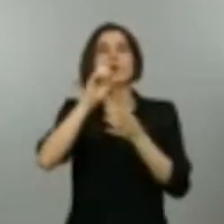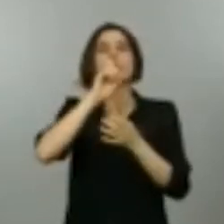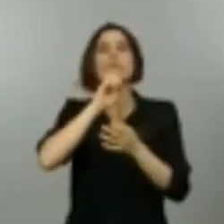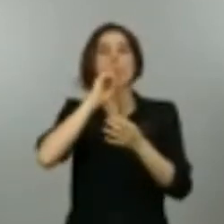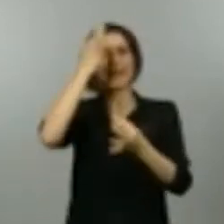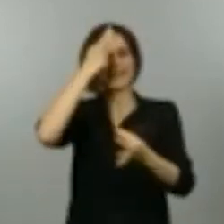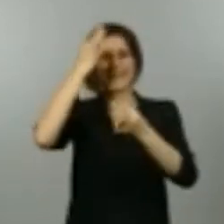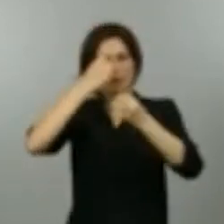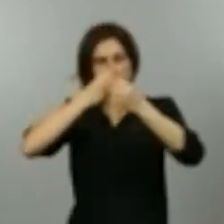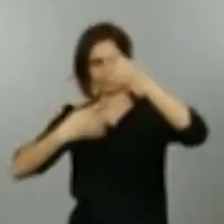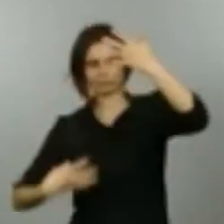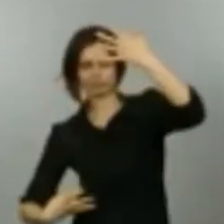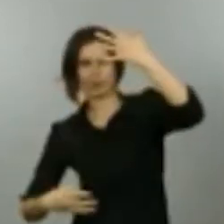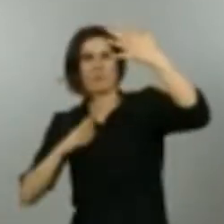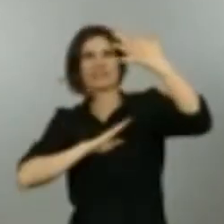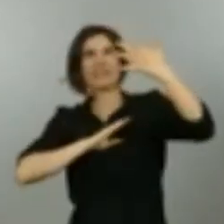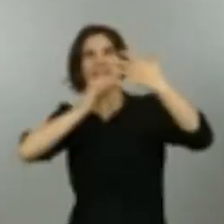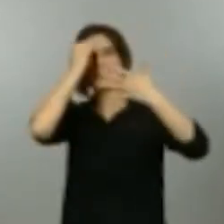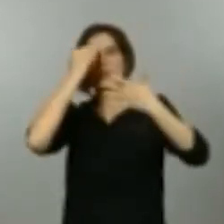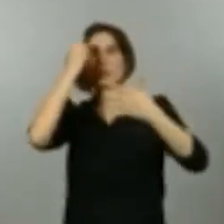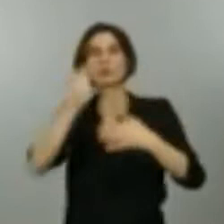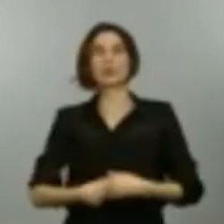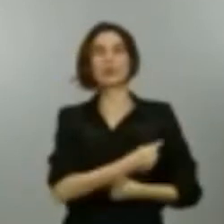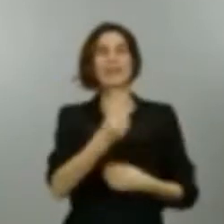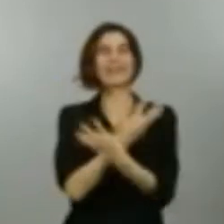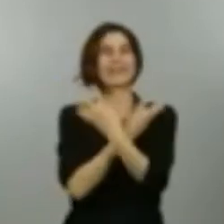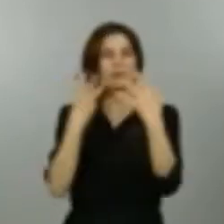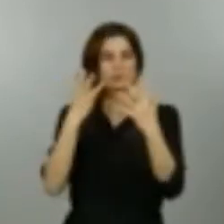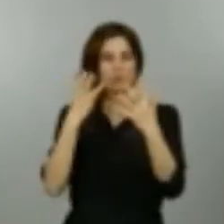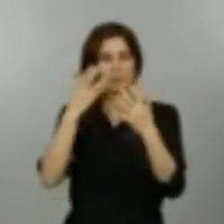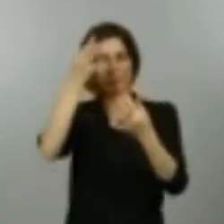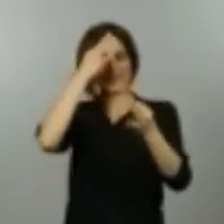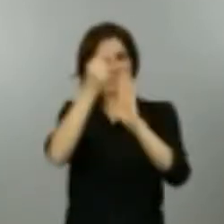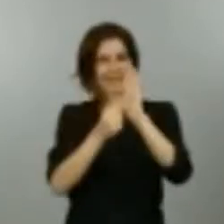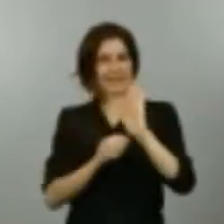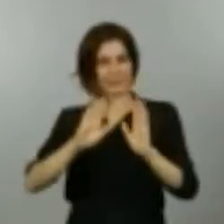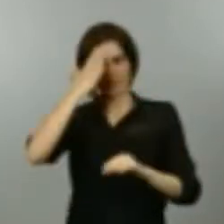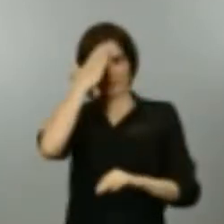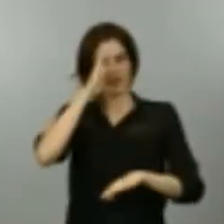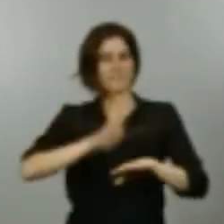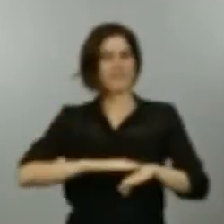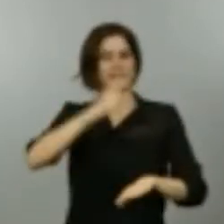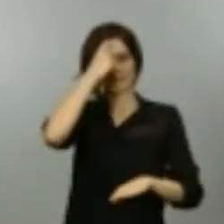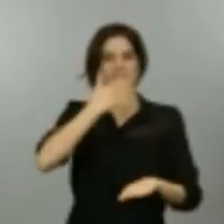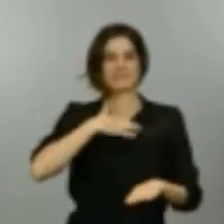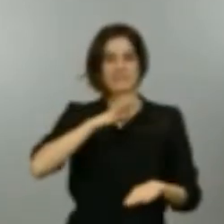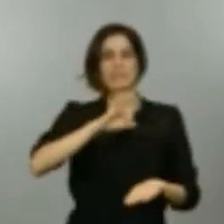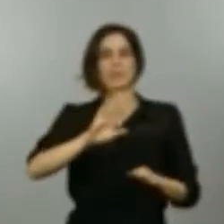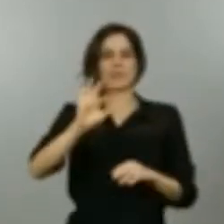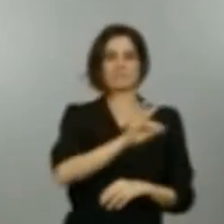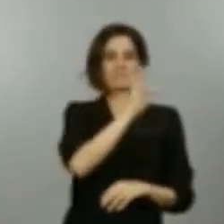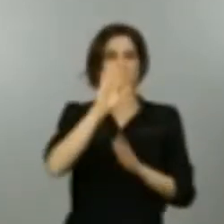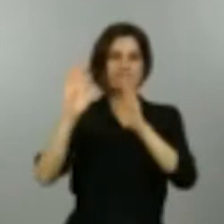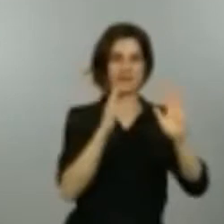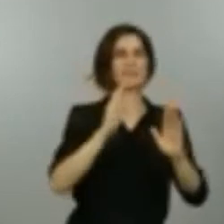mal, dimos 18 criterios principales, pero hay más criterios que se valoran. Yo entiendo que Madrid haga la